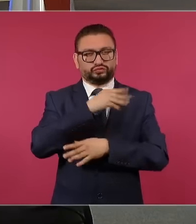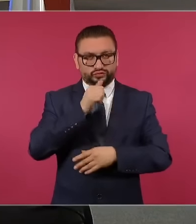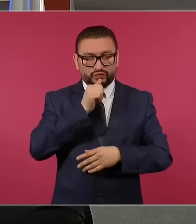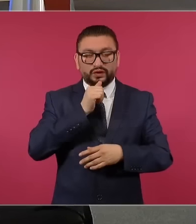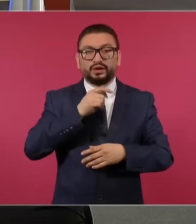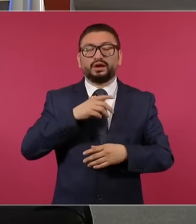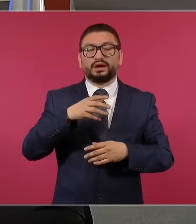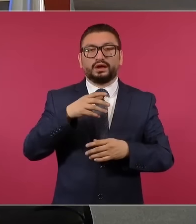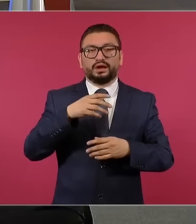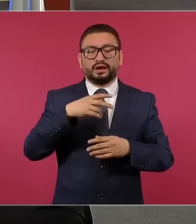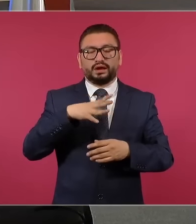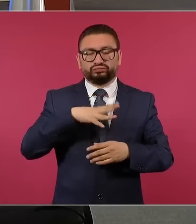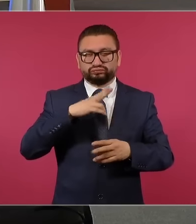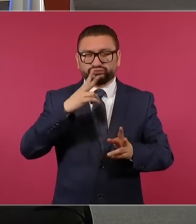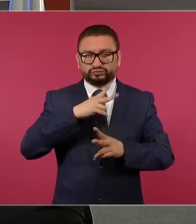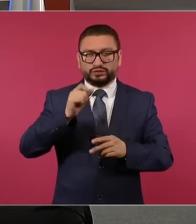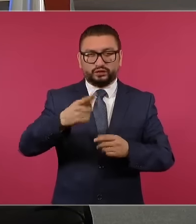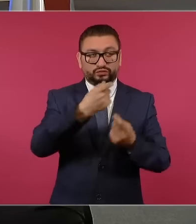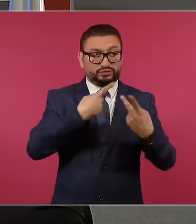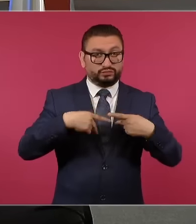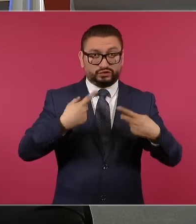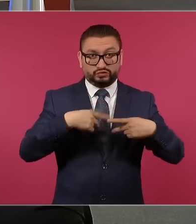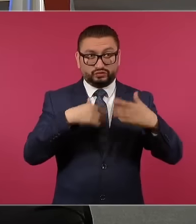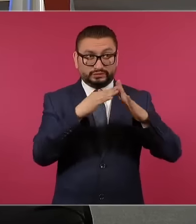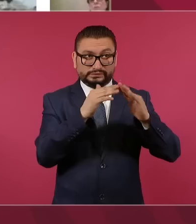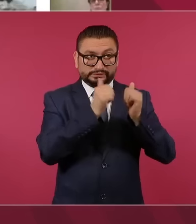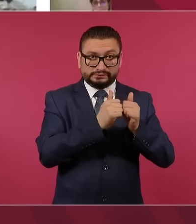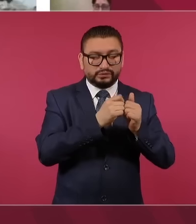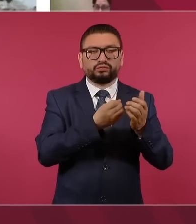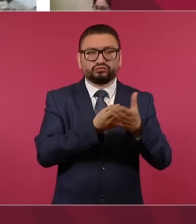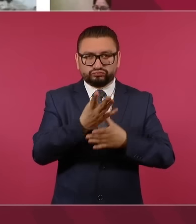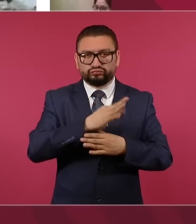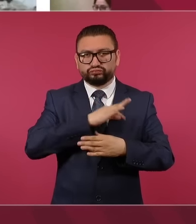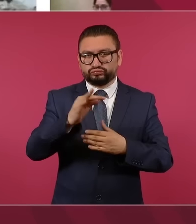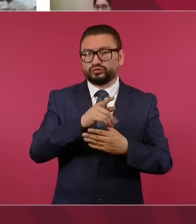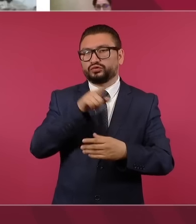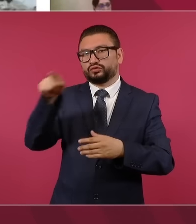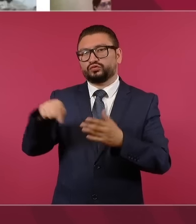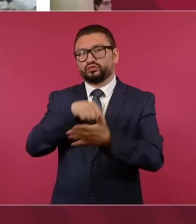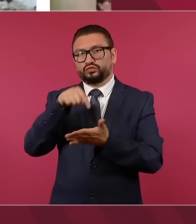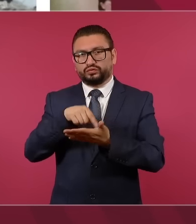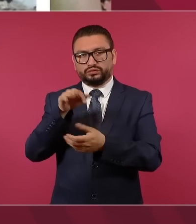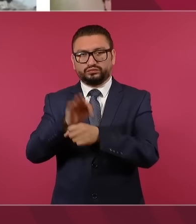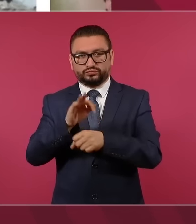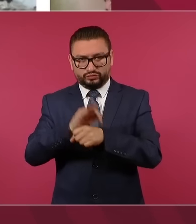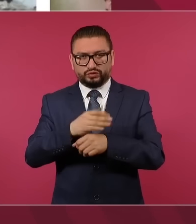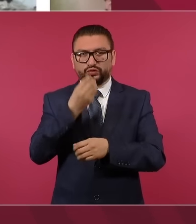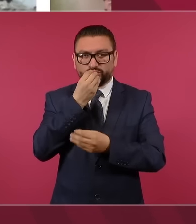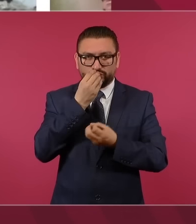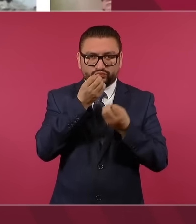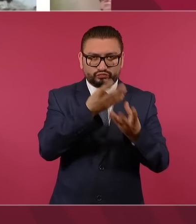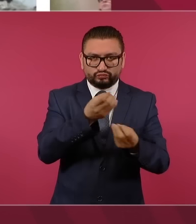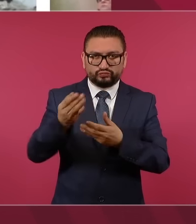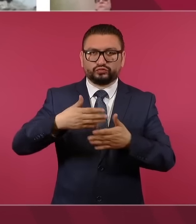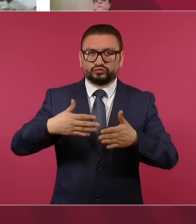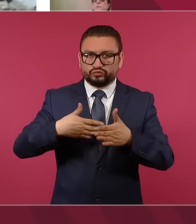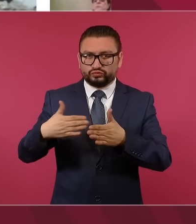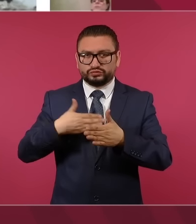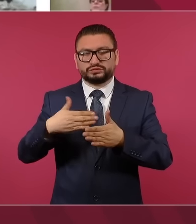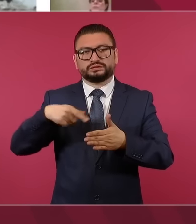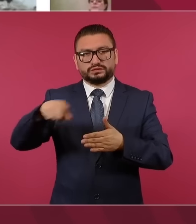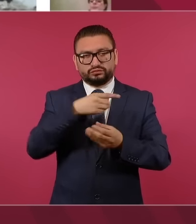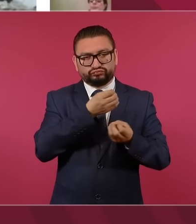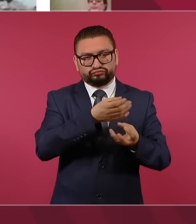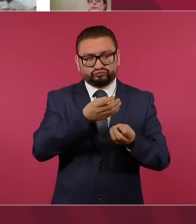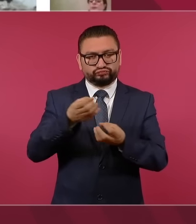evacuar a las personas que se sentían inseguras. Ya están en un lugar seguro, están con alimentos. La cocina de Serena está a